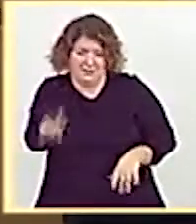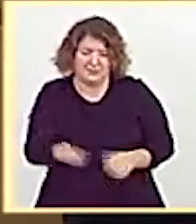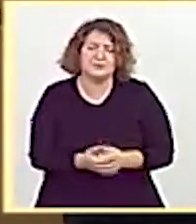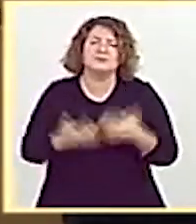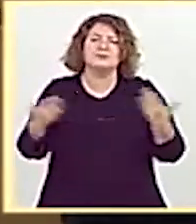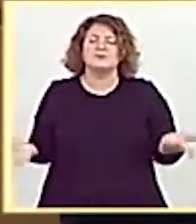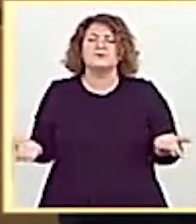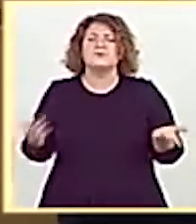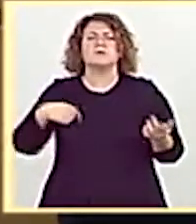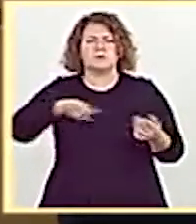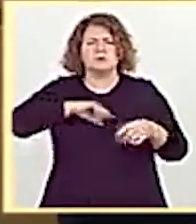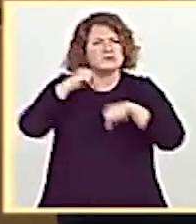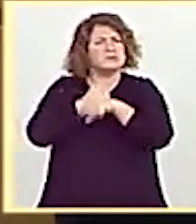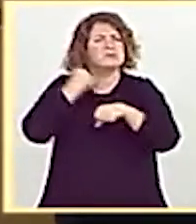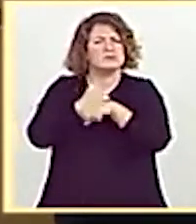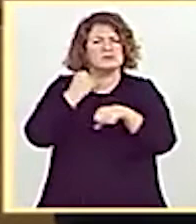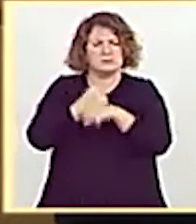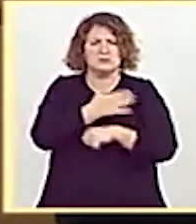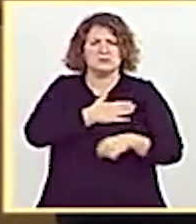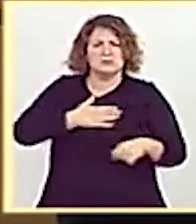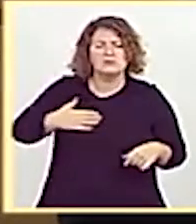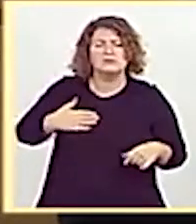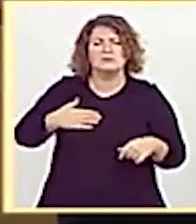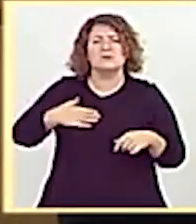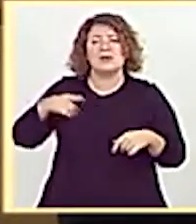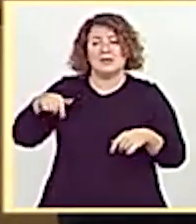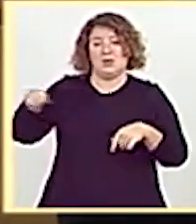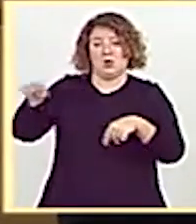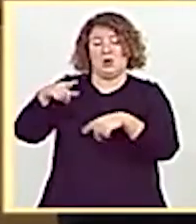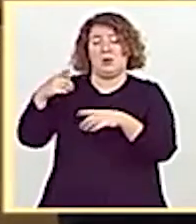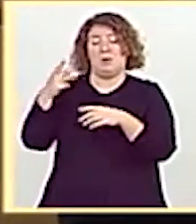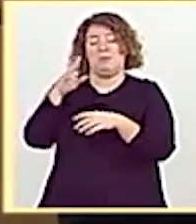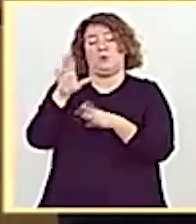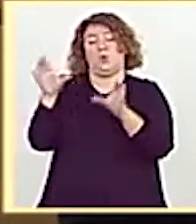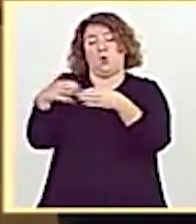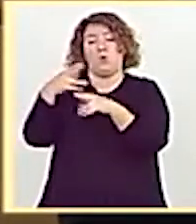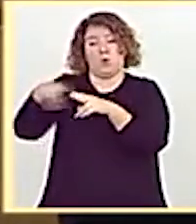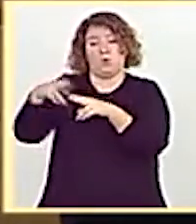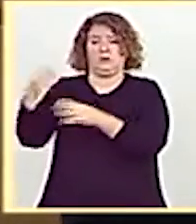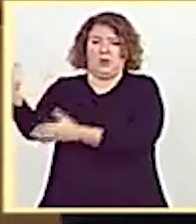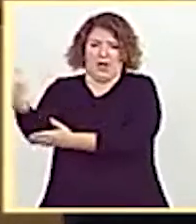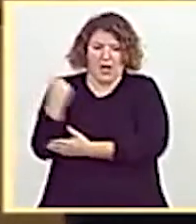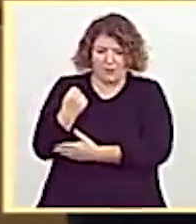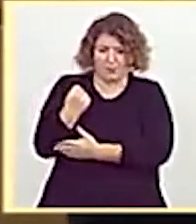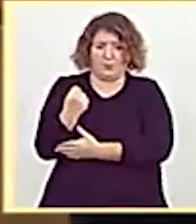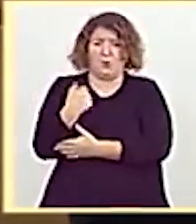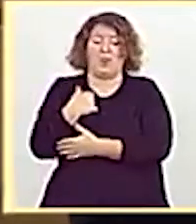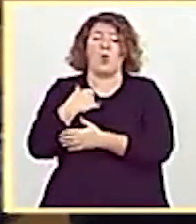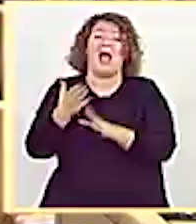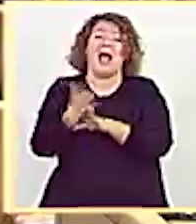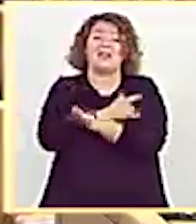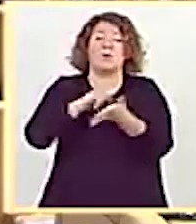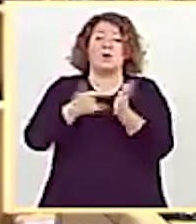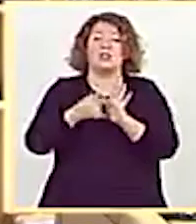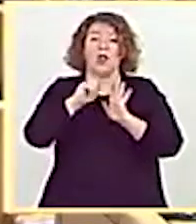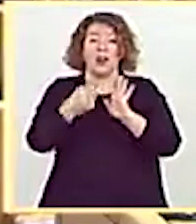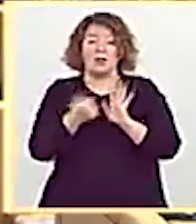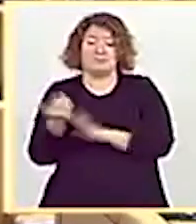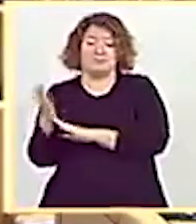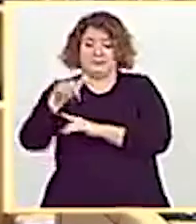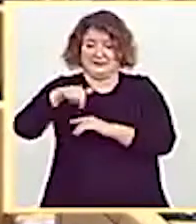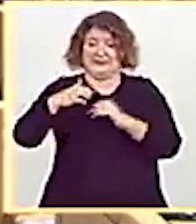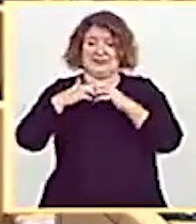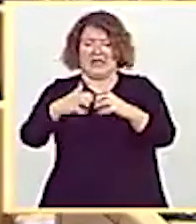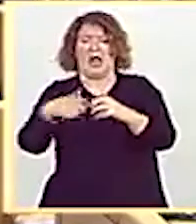trabajando intensamente, señoría, y espero contar con el apoyo de su partido cuando traigamos el proyecto de ley a esta Cámara. Muchas gracias. Gracias,